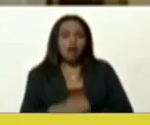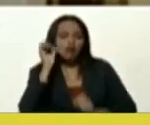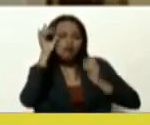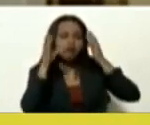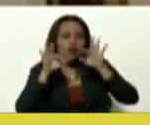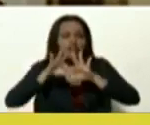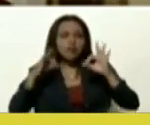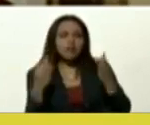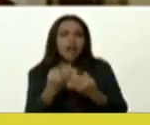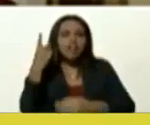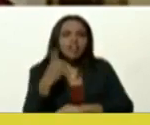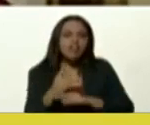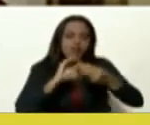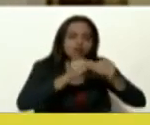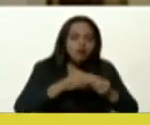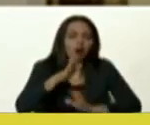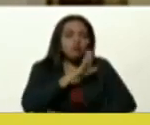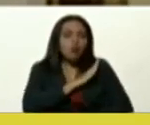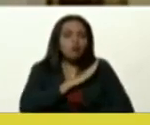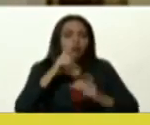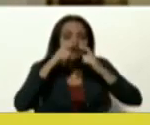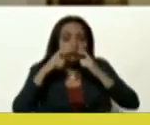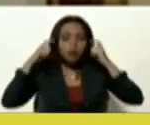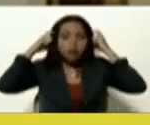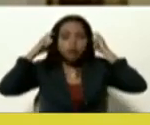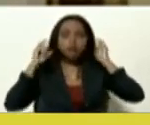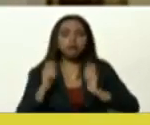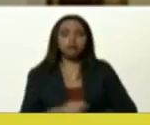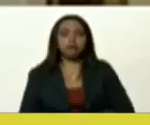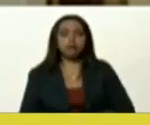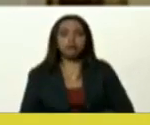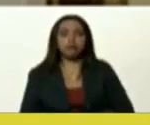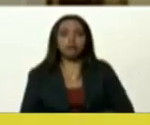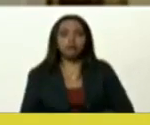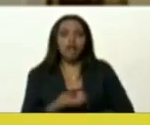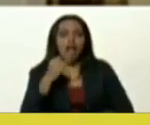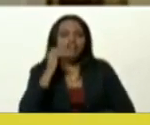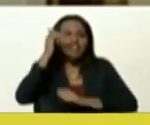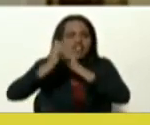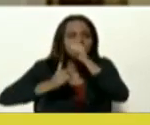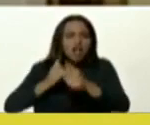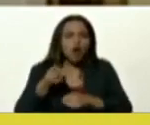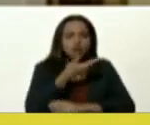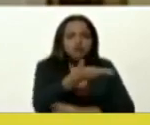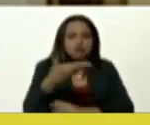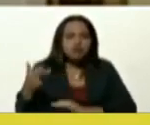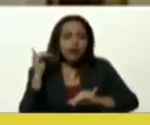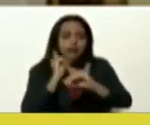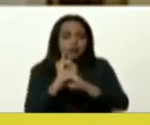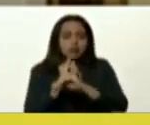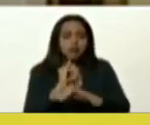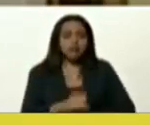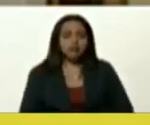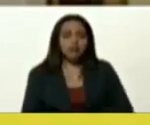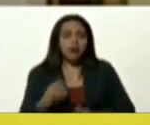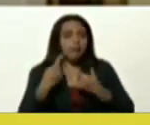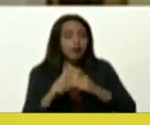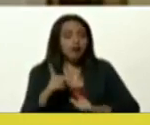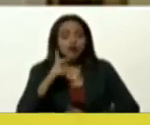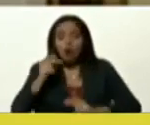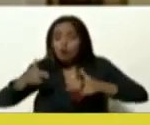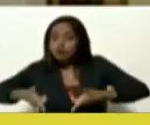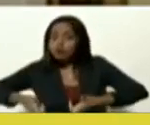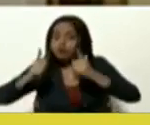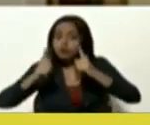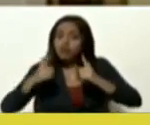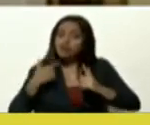familias deben fabricar su tapabocas. Sobre eso hay videos corriendo las redes, pero no se permitirá, y me